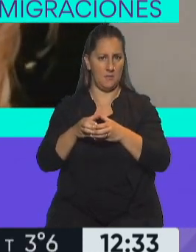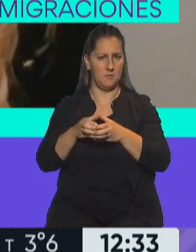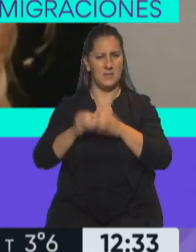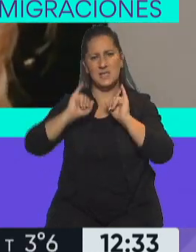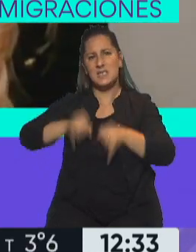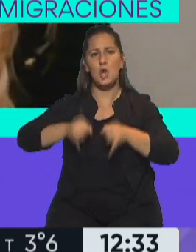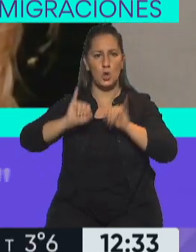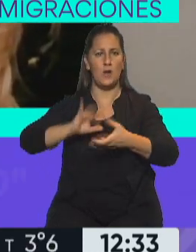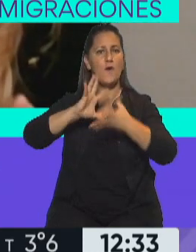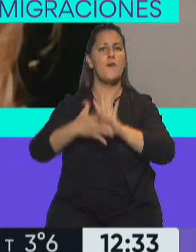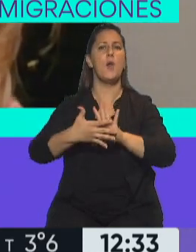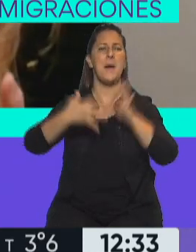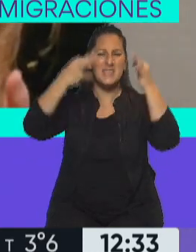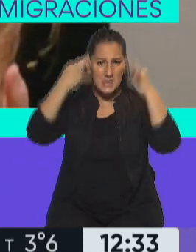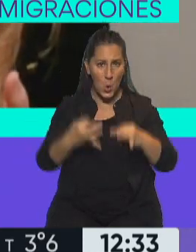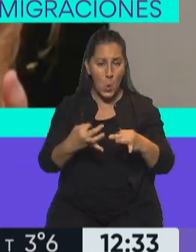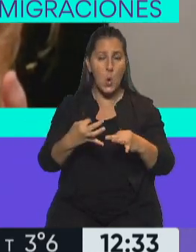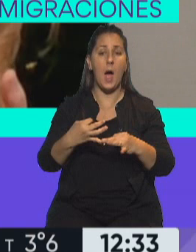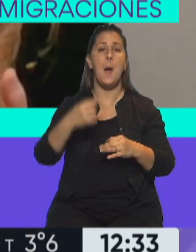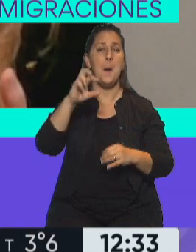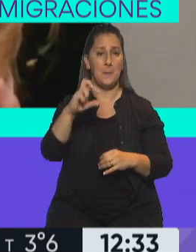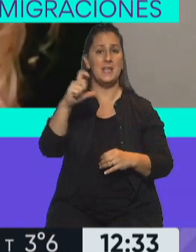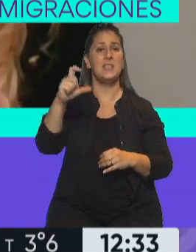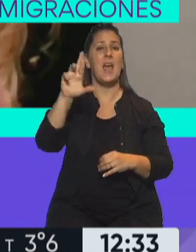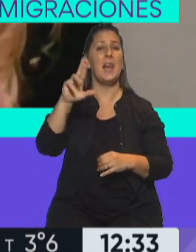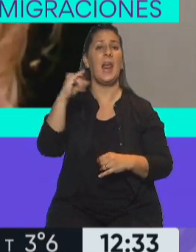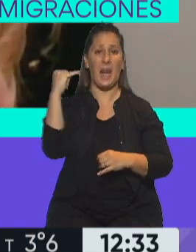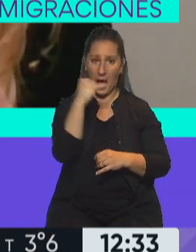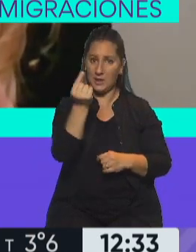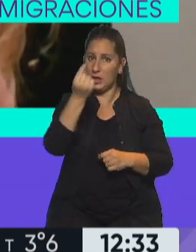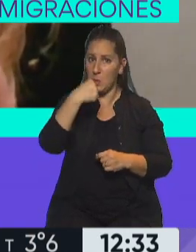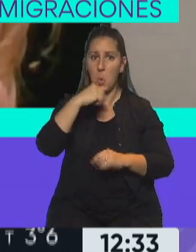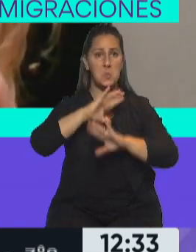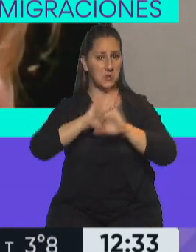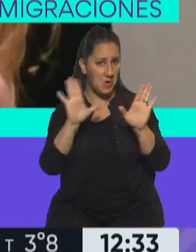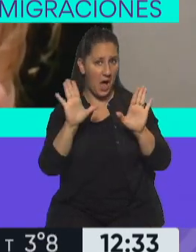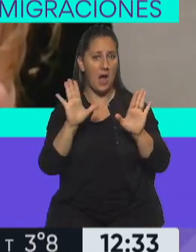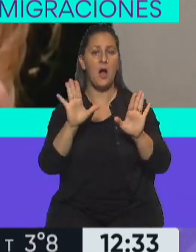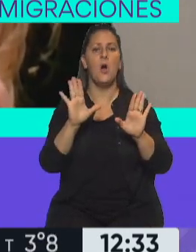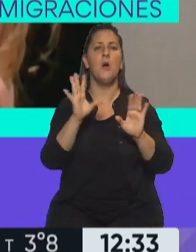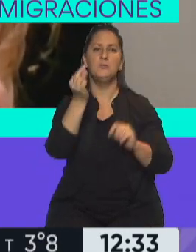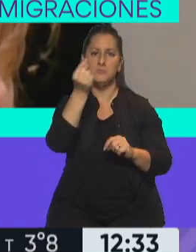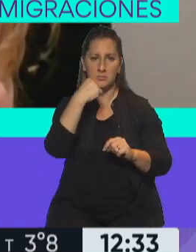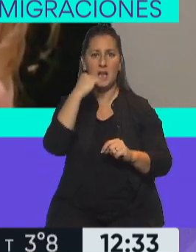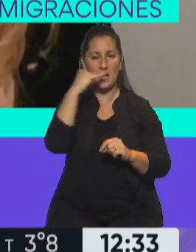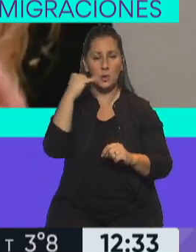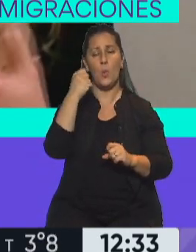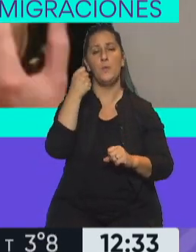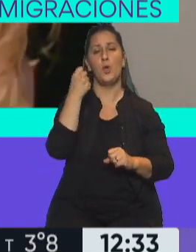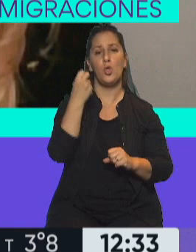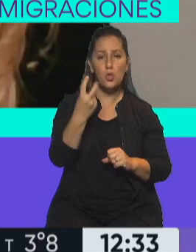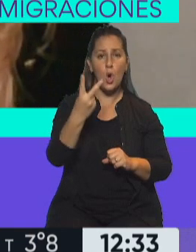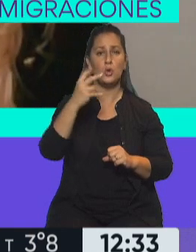evitar que cualquier persona, que a pesar de tener un PCR negativo, que a pesar de dar un antígeno negativo a los 2 o 3 días